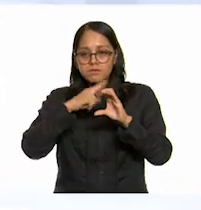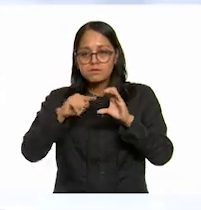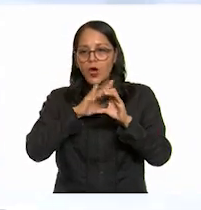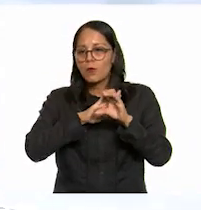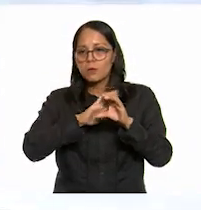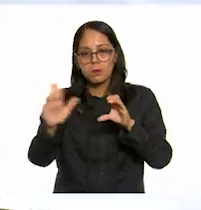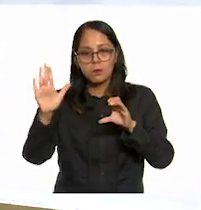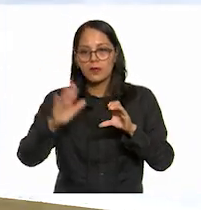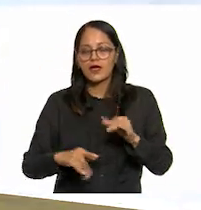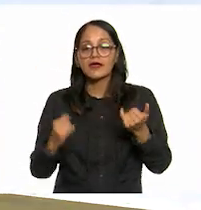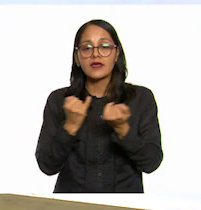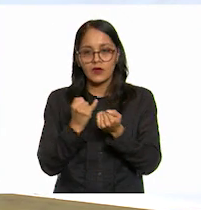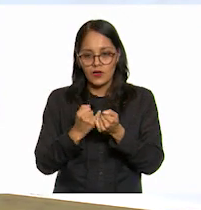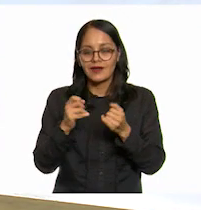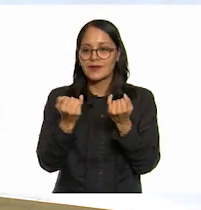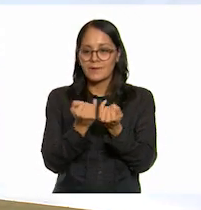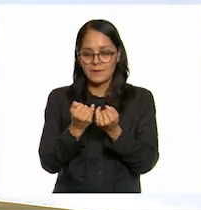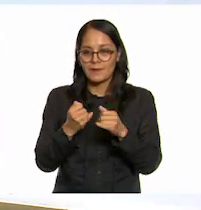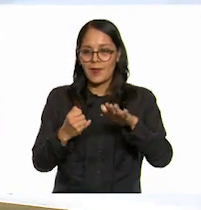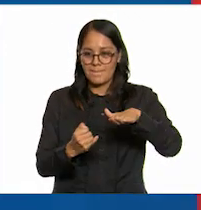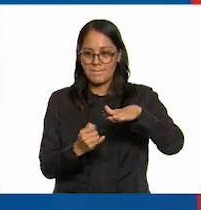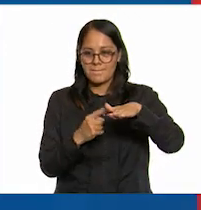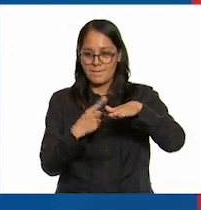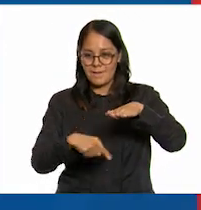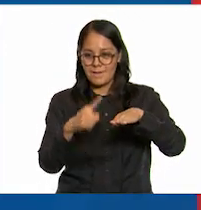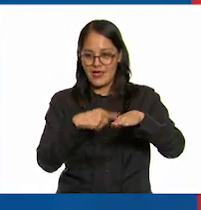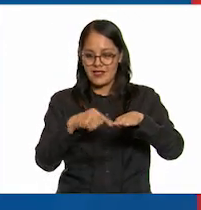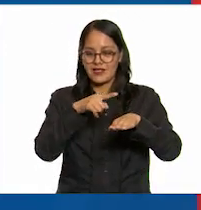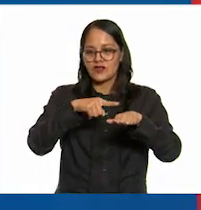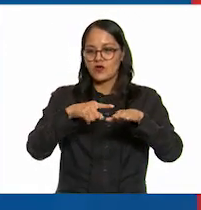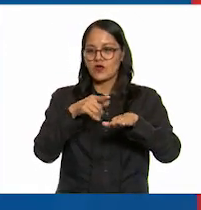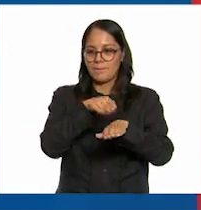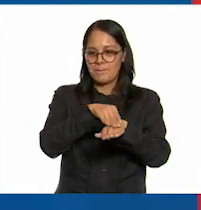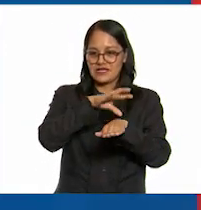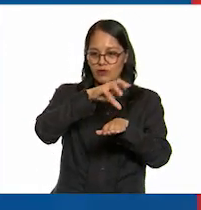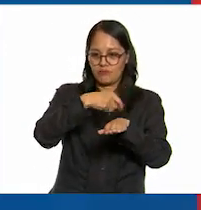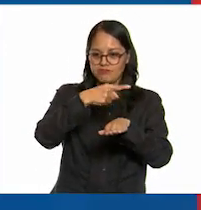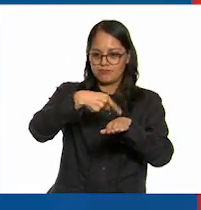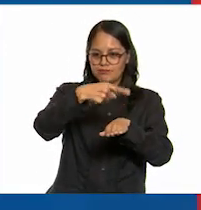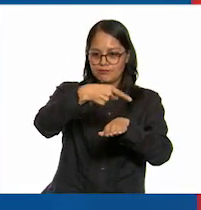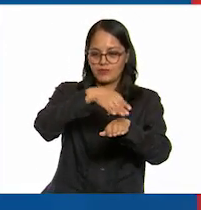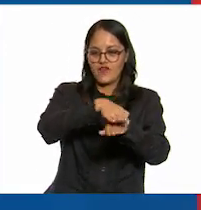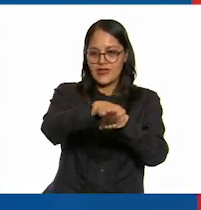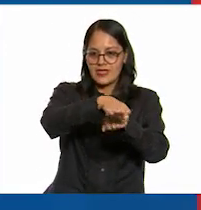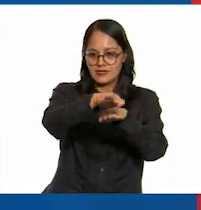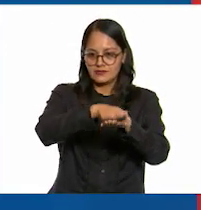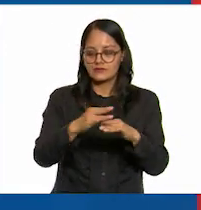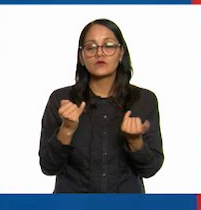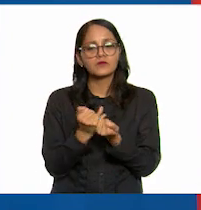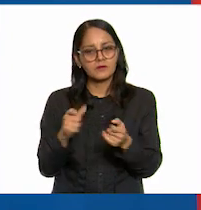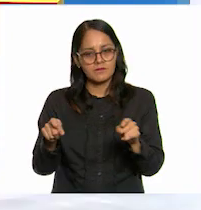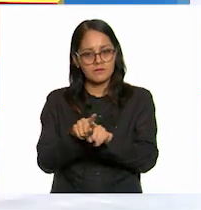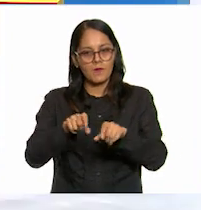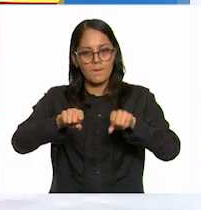calor con la fuerza de roce contra el piso de rodar la patineta y también sucede lo mismo con el patín por eso